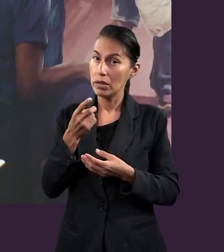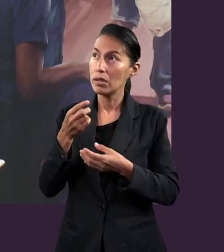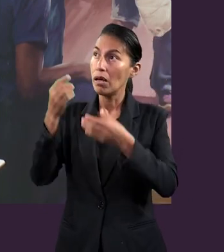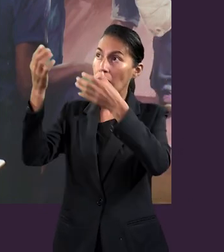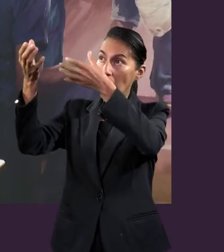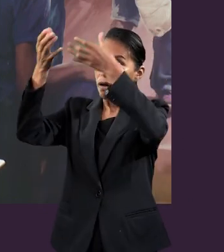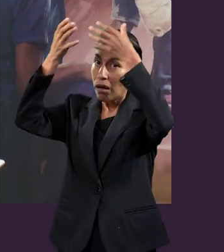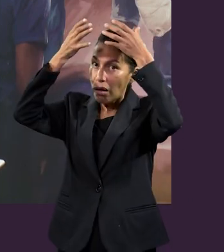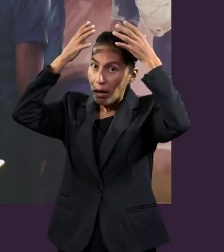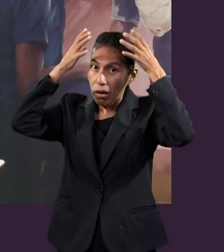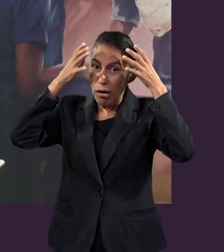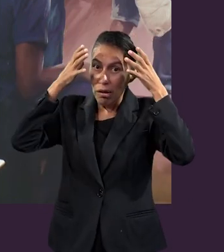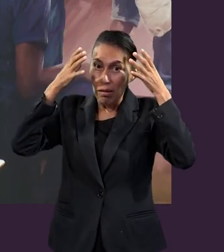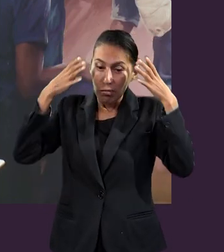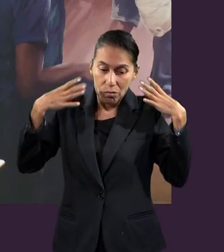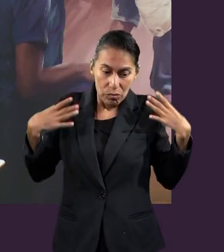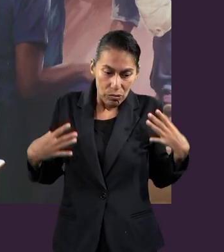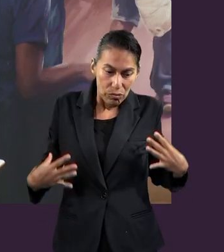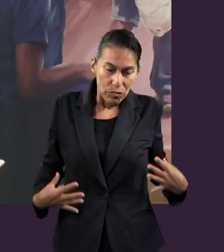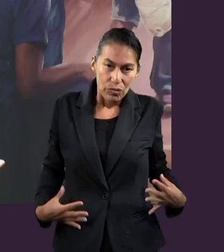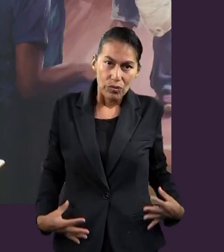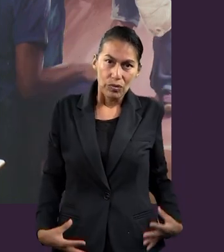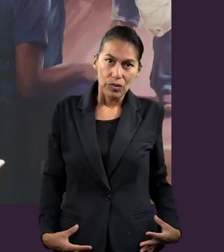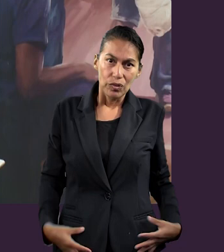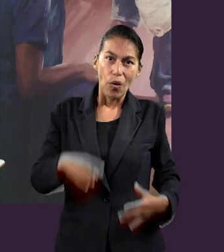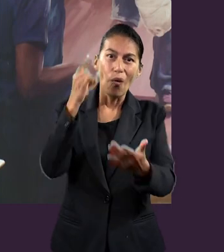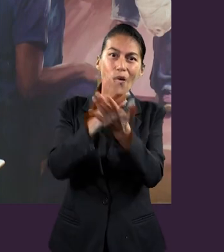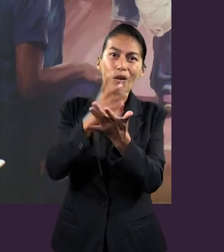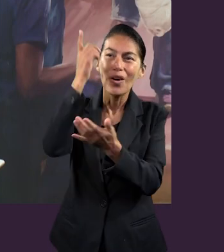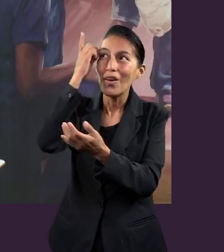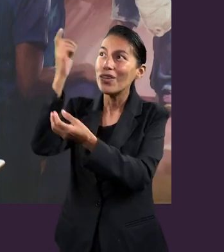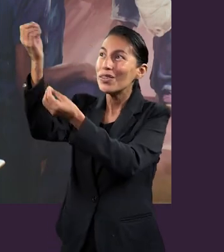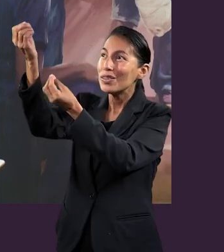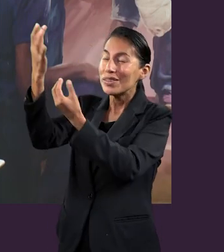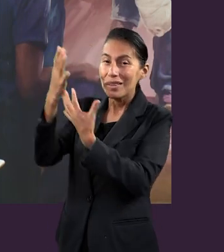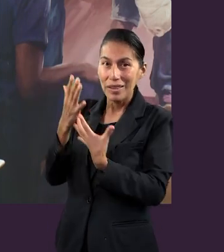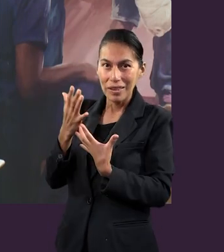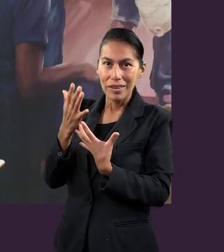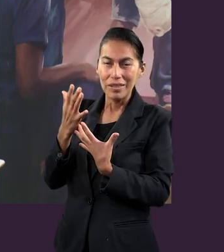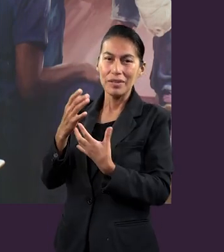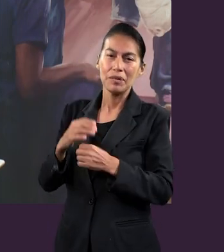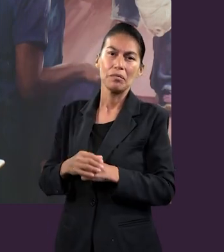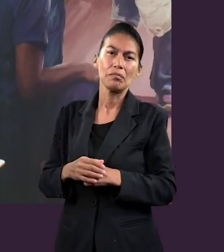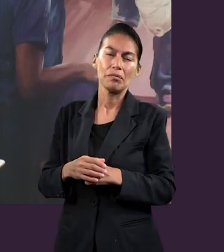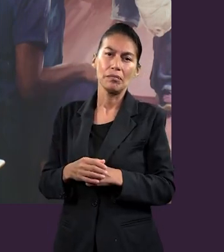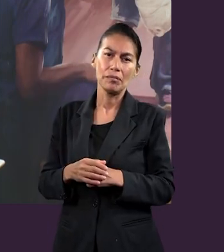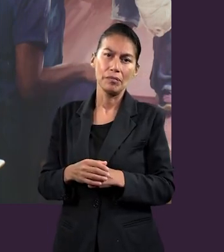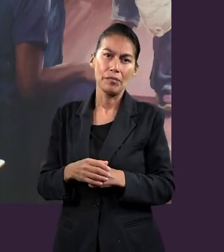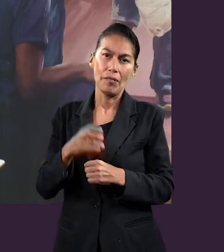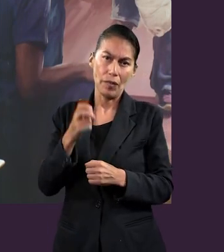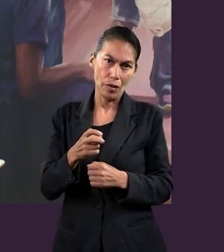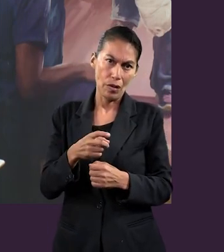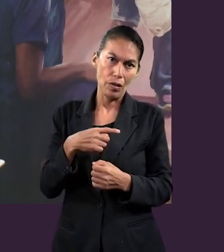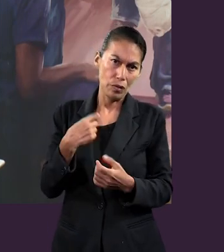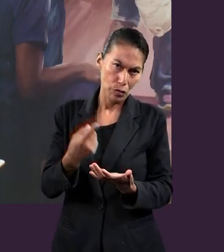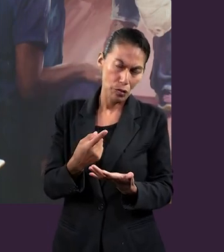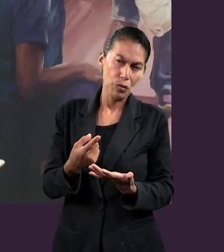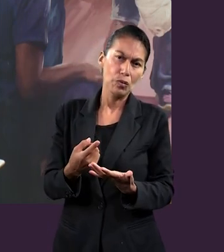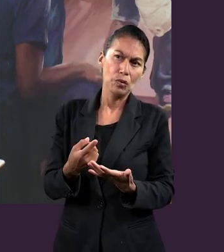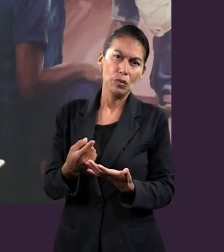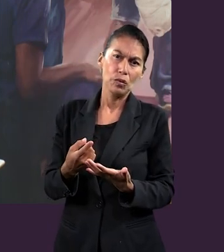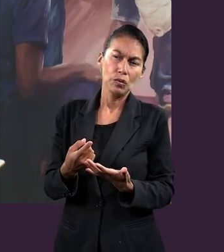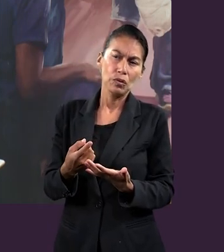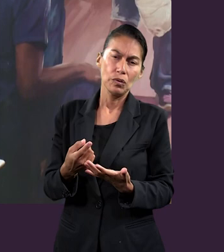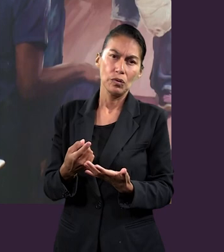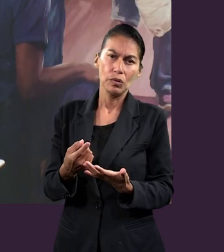que solamente viene de Dios, que solamente Dios nos puede proporcionar. Y que también se nos ilustra